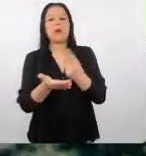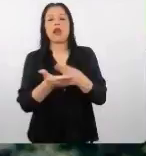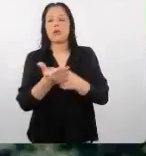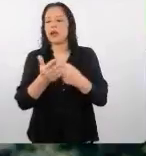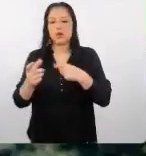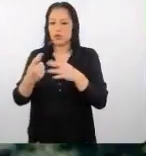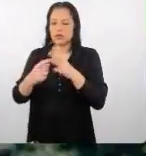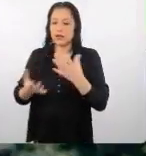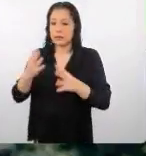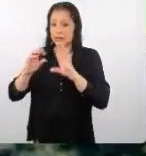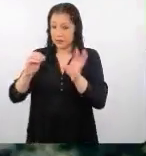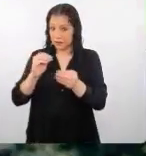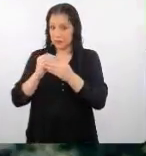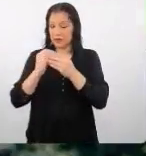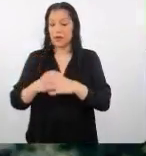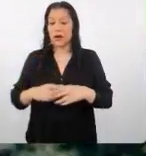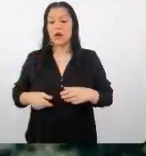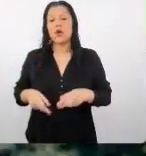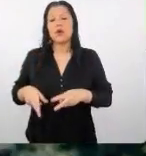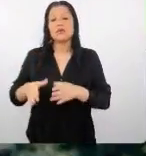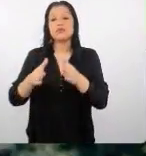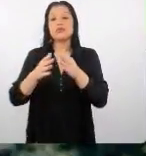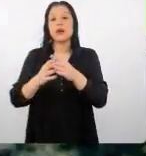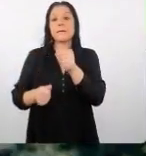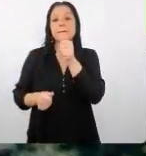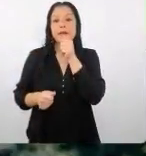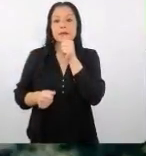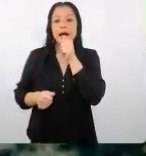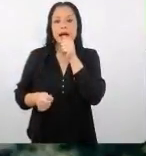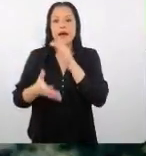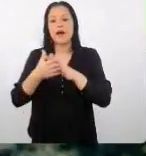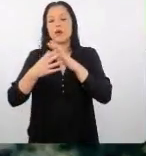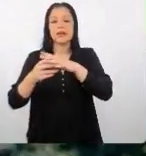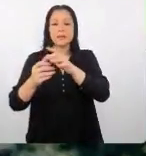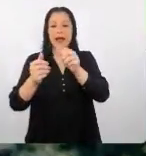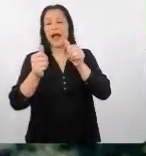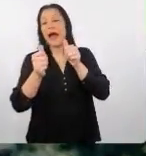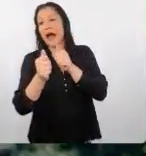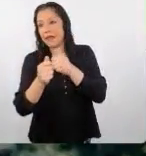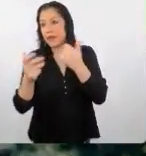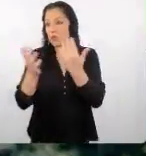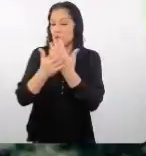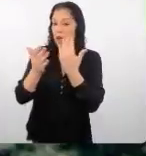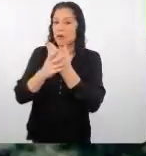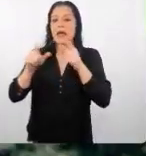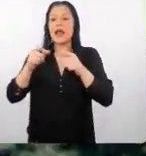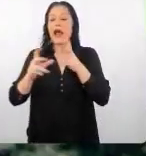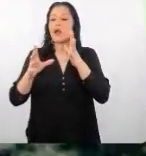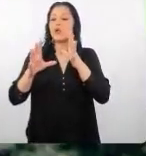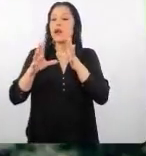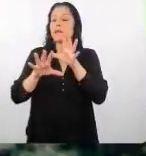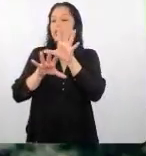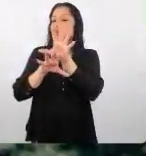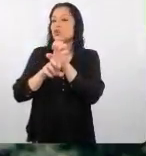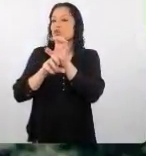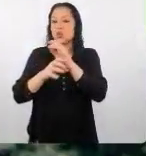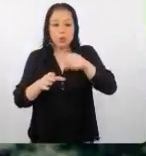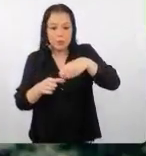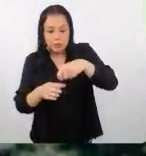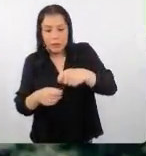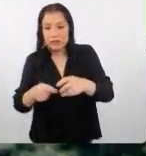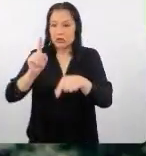incluir algún recorrido privado un acceso detrás de cámaras ver un poco alguna costumbre local alguna preparación